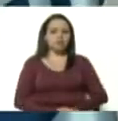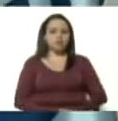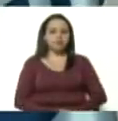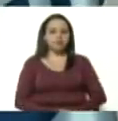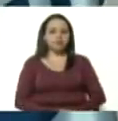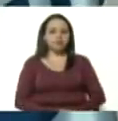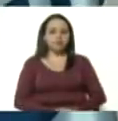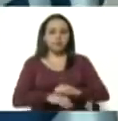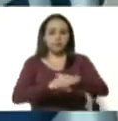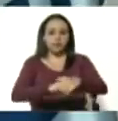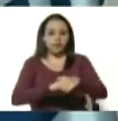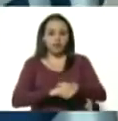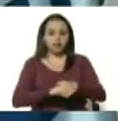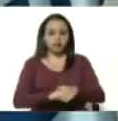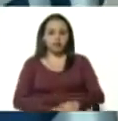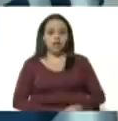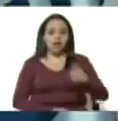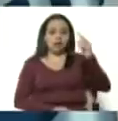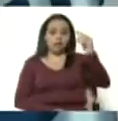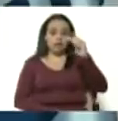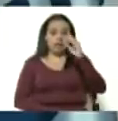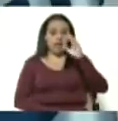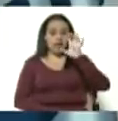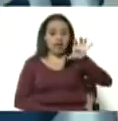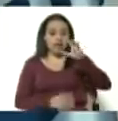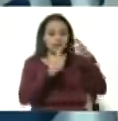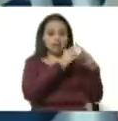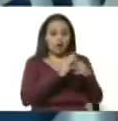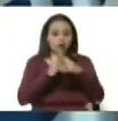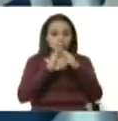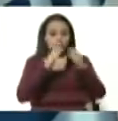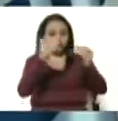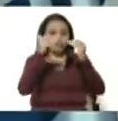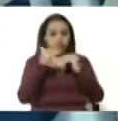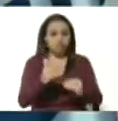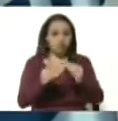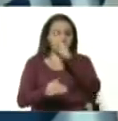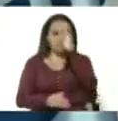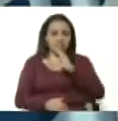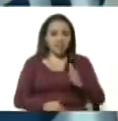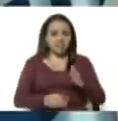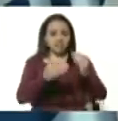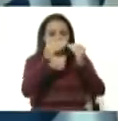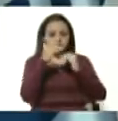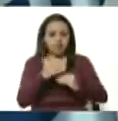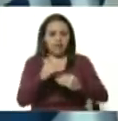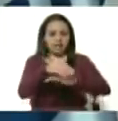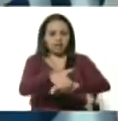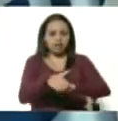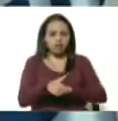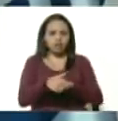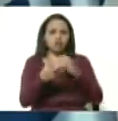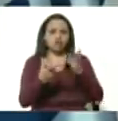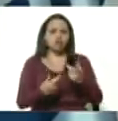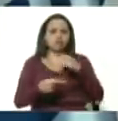de Estados Unidos y Brasil tercer lugar en el mundo en número de fallecidos